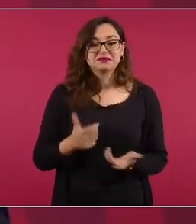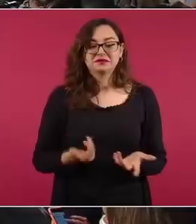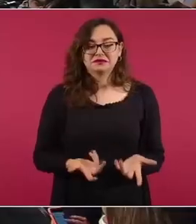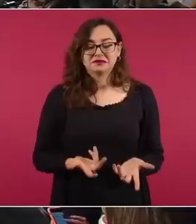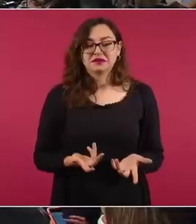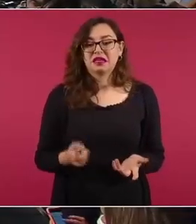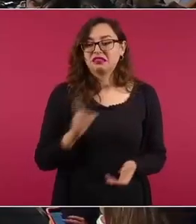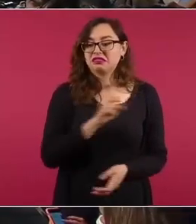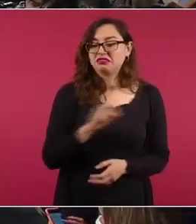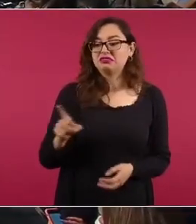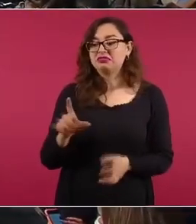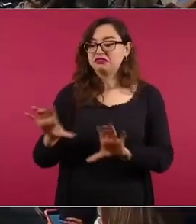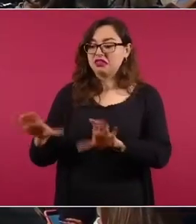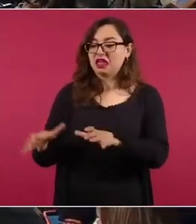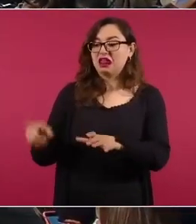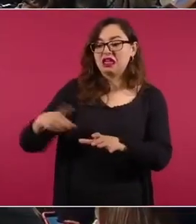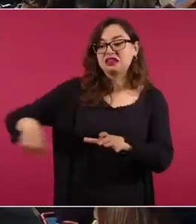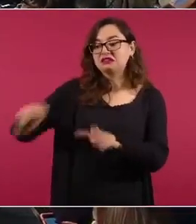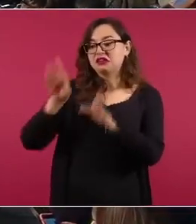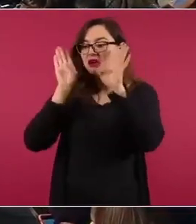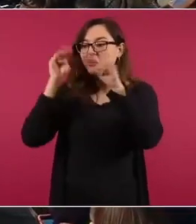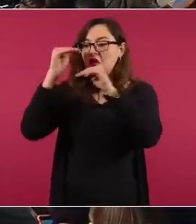también a sectores de izquierda